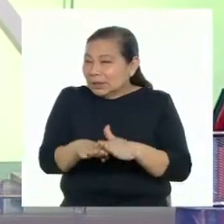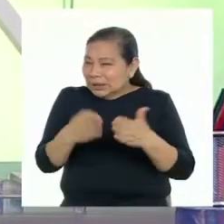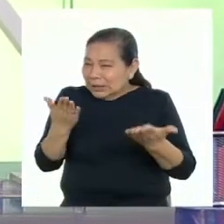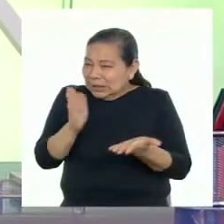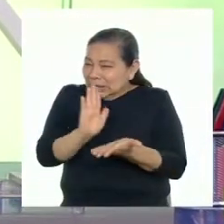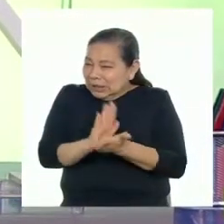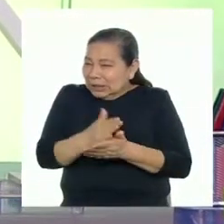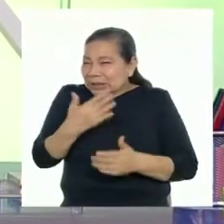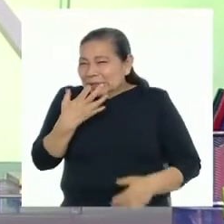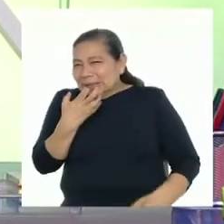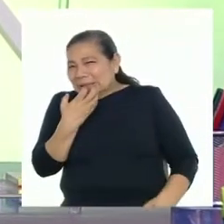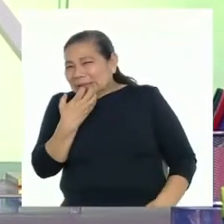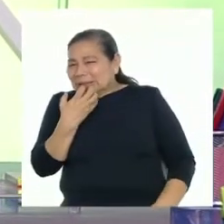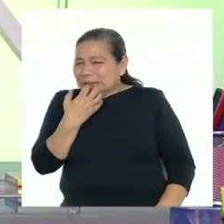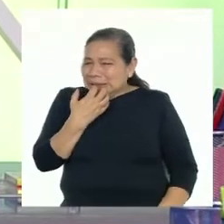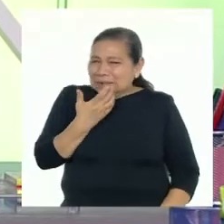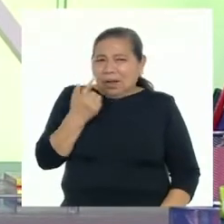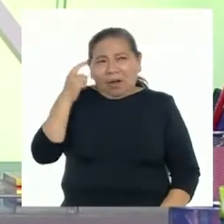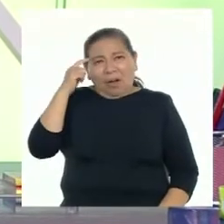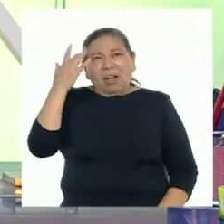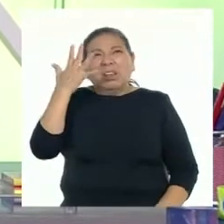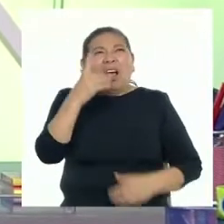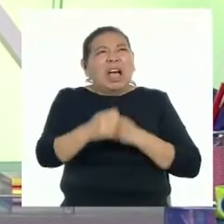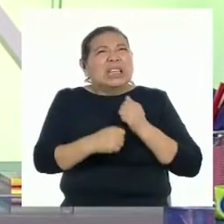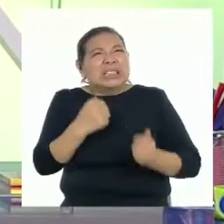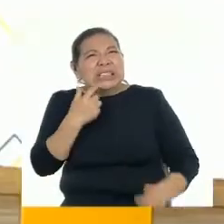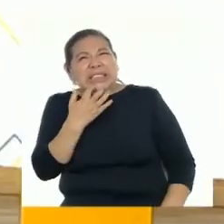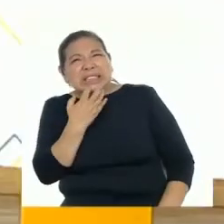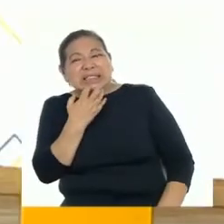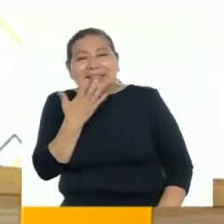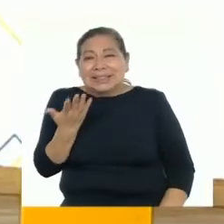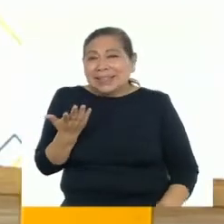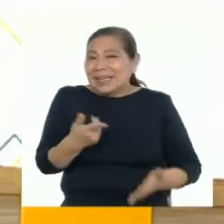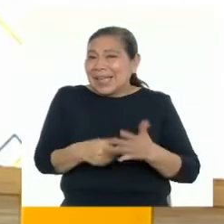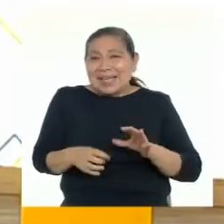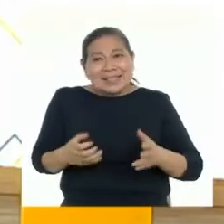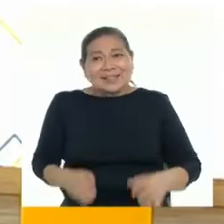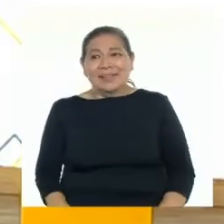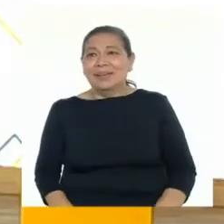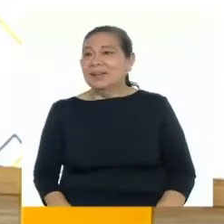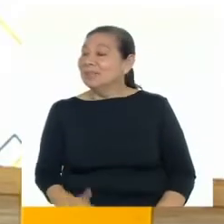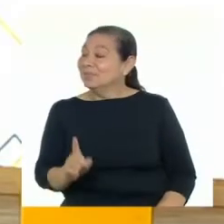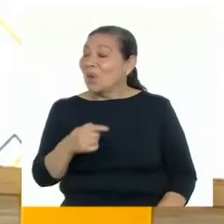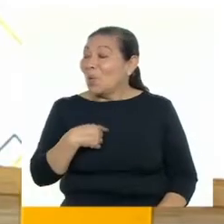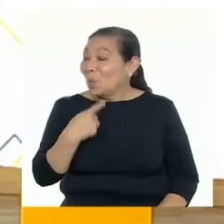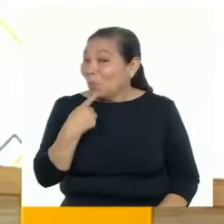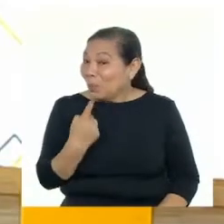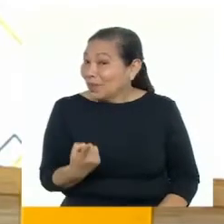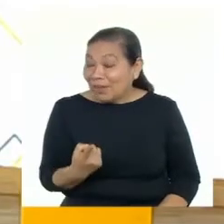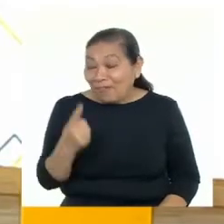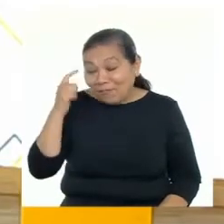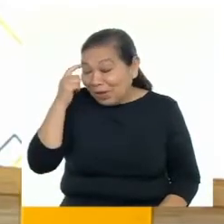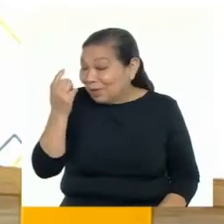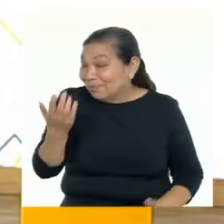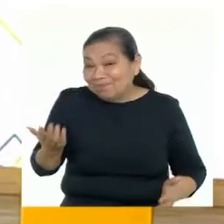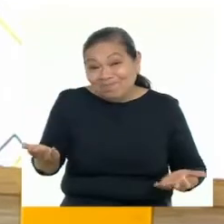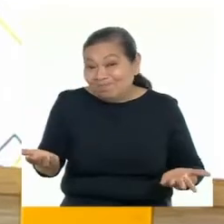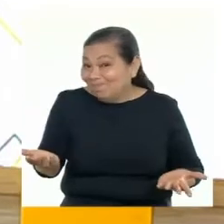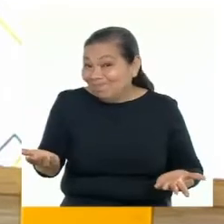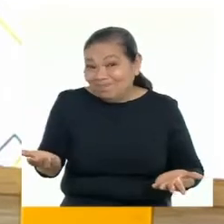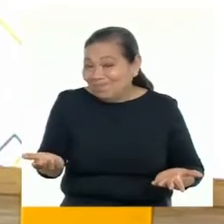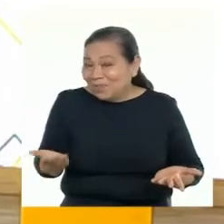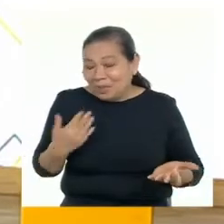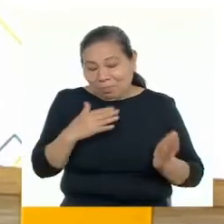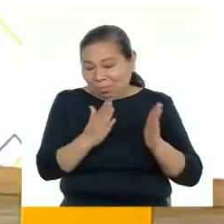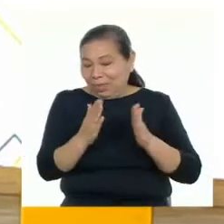no el cofre. ¿O qué será de mí de aquí a cinco años? No te puedo decir qué pasará en el futuro si no